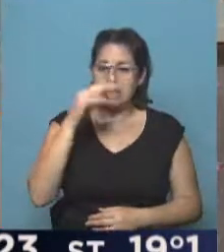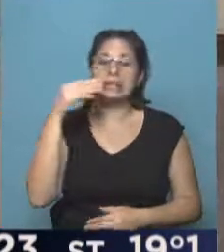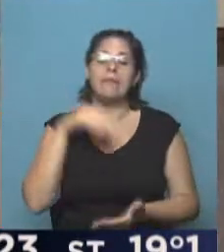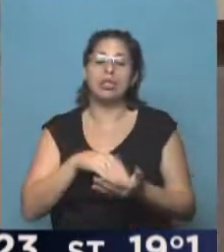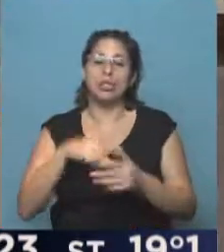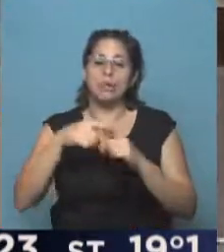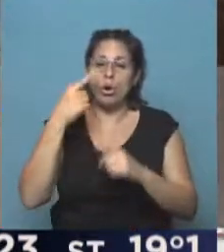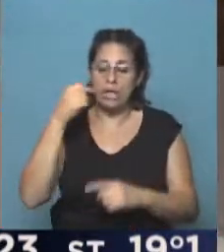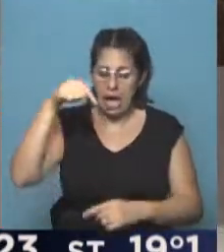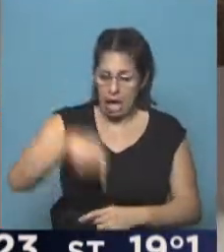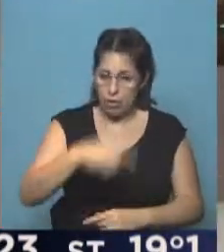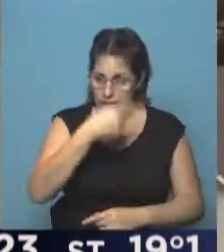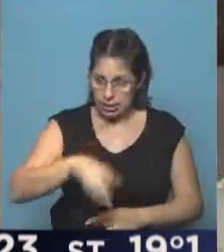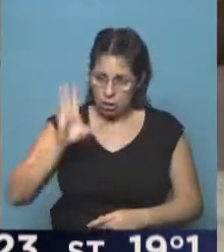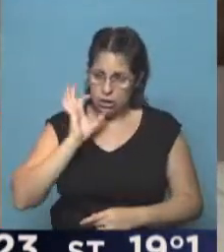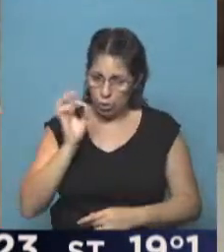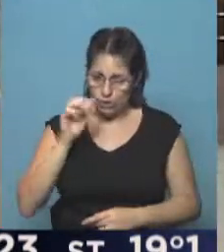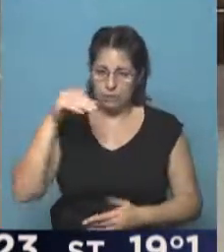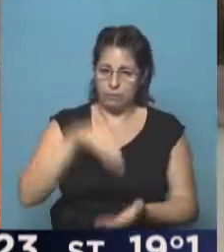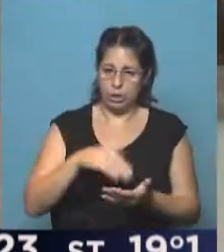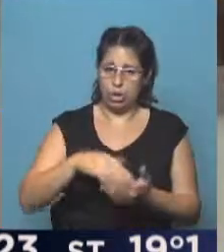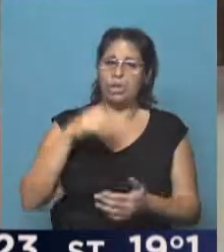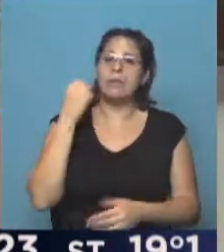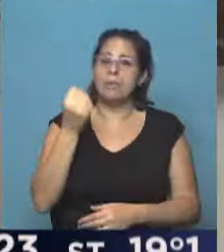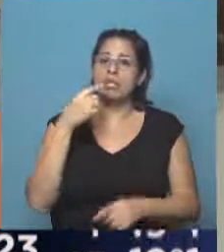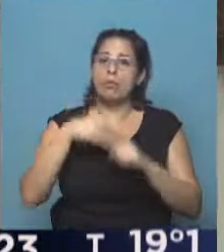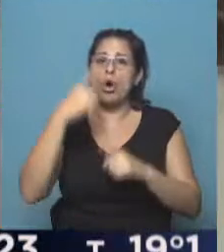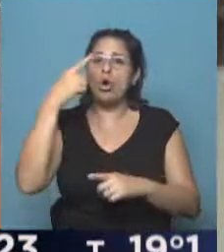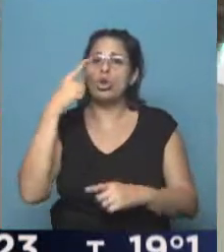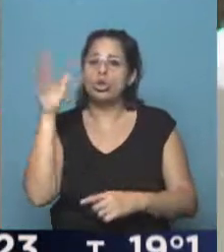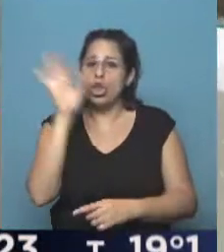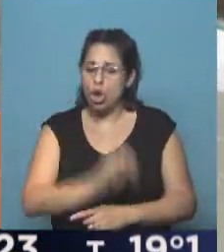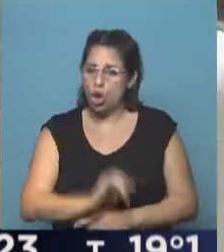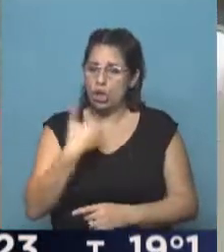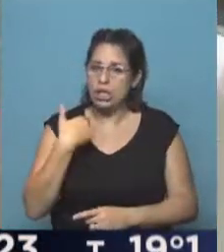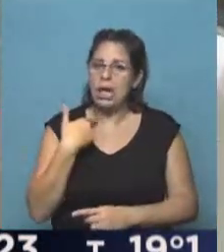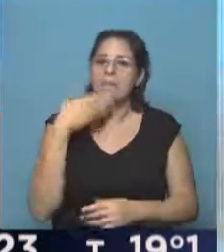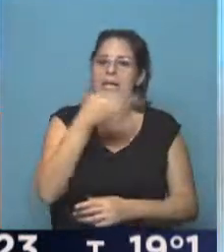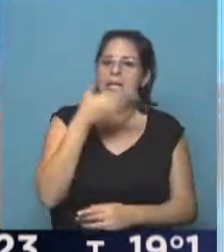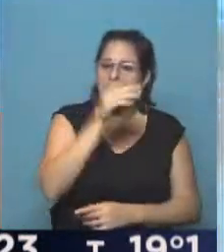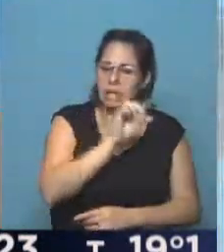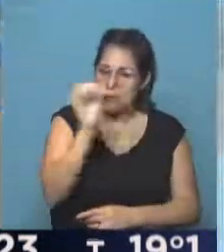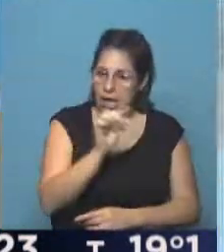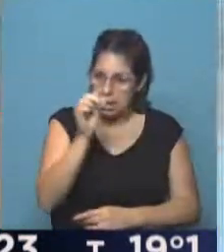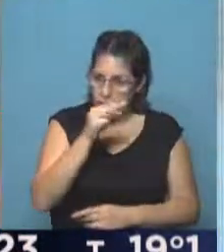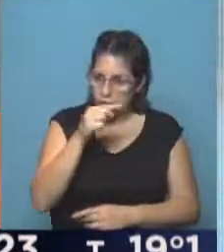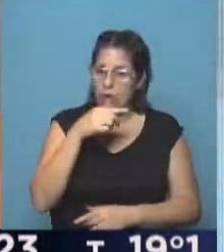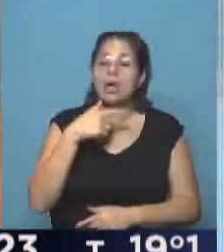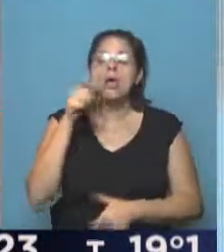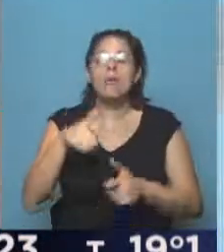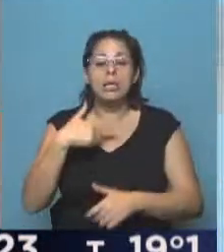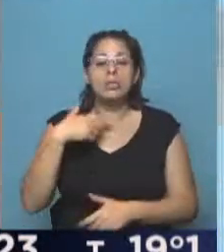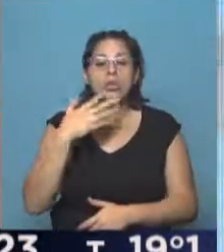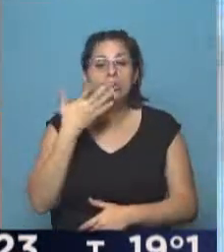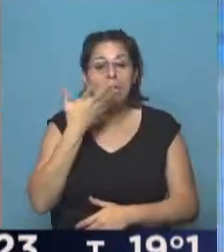y estamos a un nivel de 150 millones de pesos todos los días, y está subiendo. Así que hay una gran aceptación por parte de la